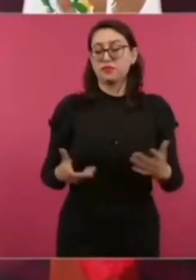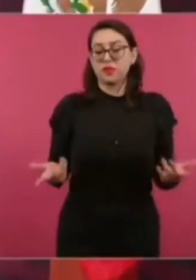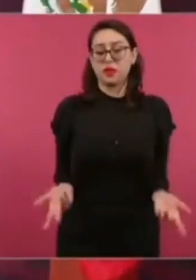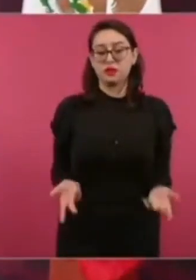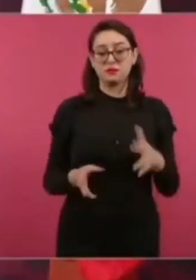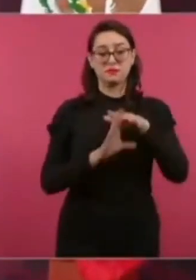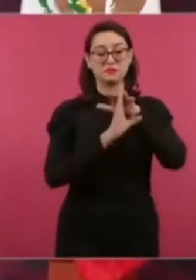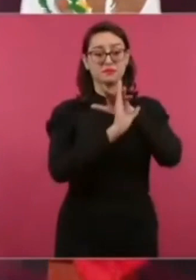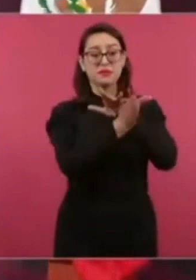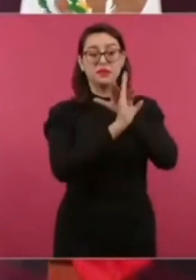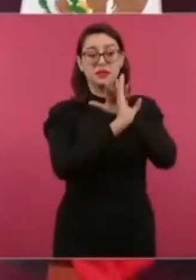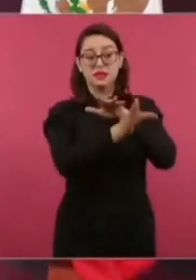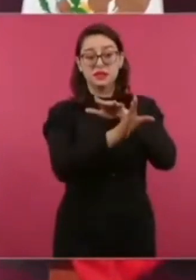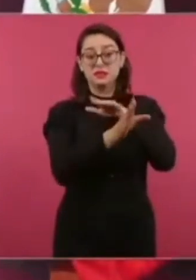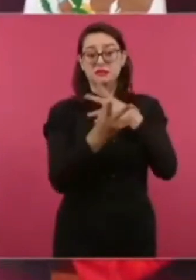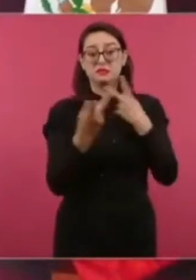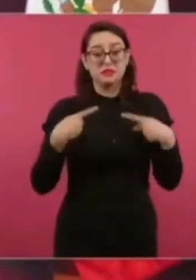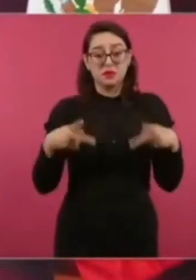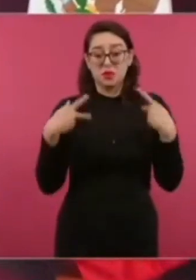trabajo.